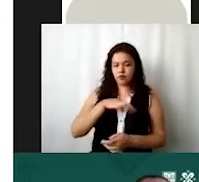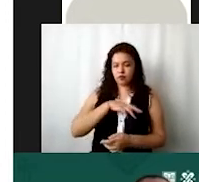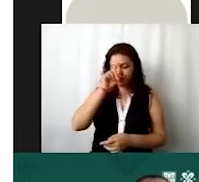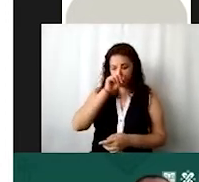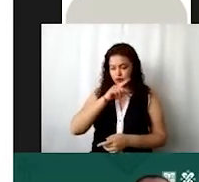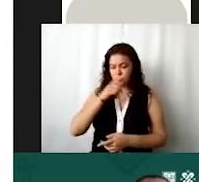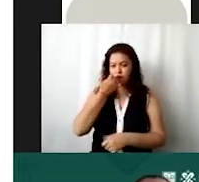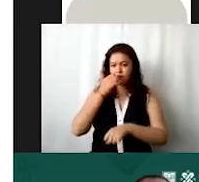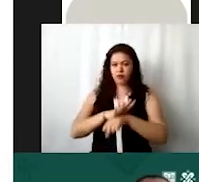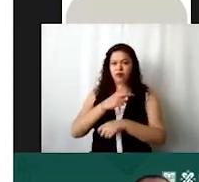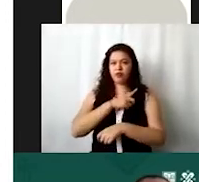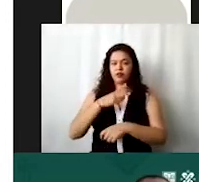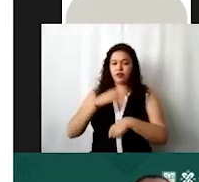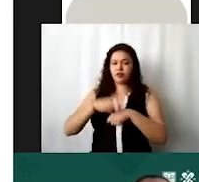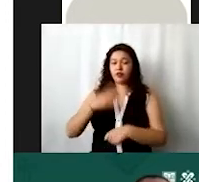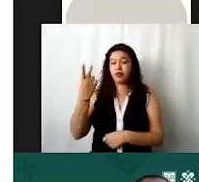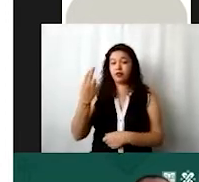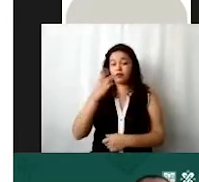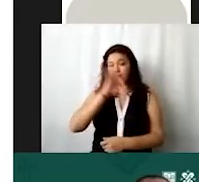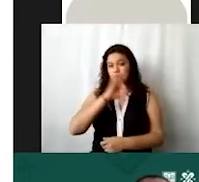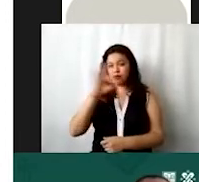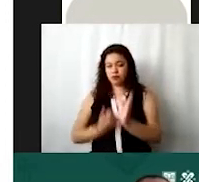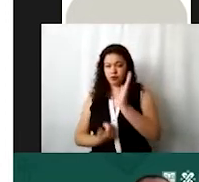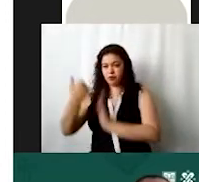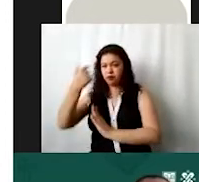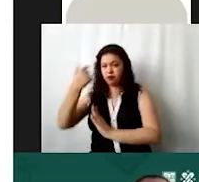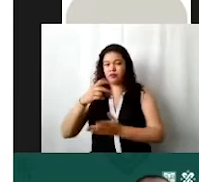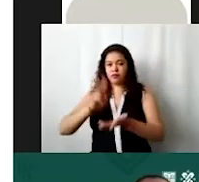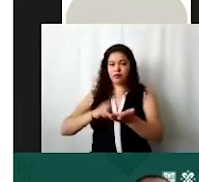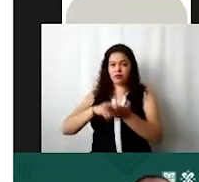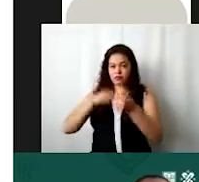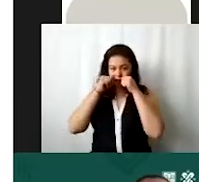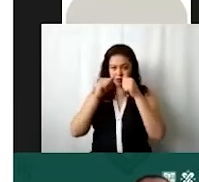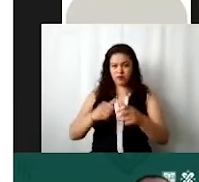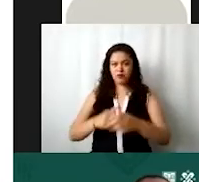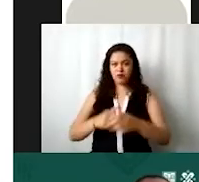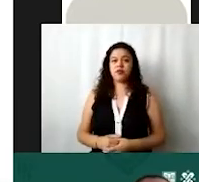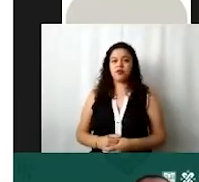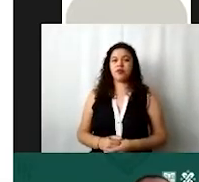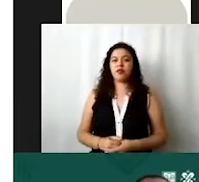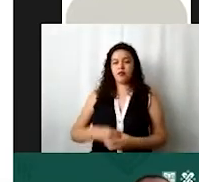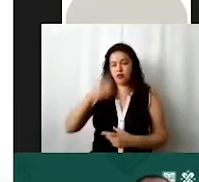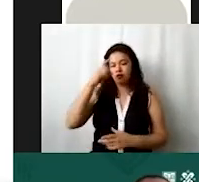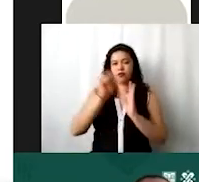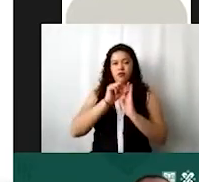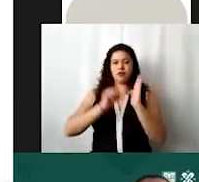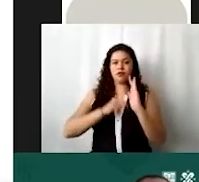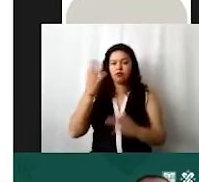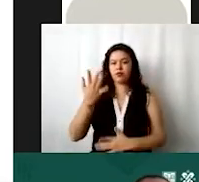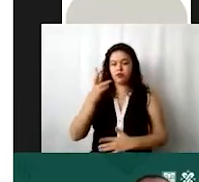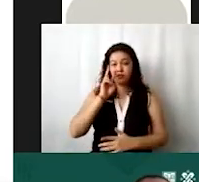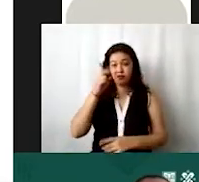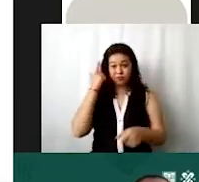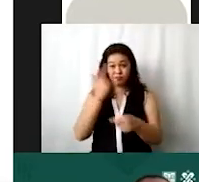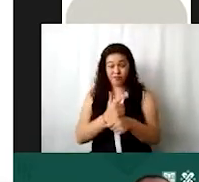administración no deben ser superiores al 25% del costo asistencial de acuerdo a la establección en el artículo 50 se dieron cuenta cómo